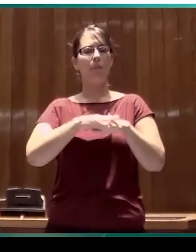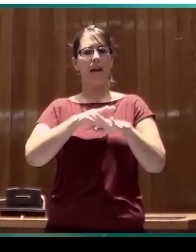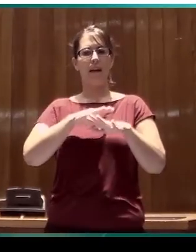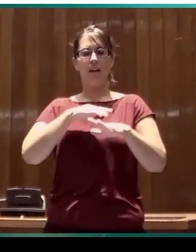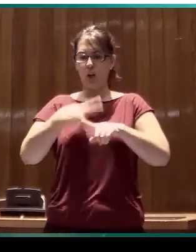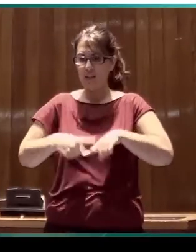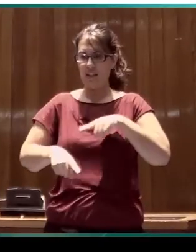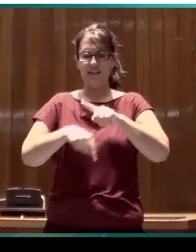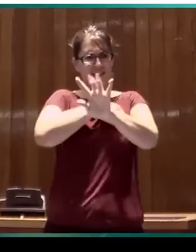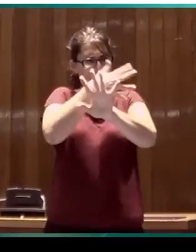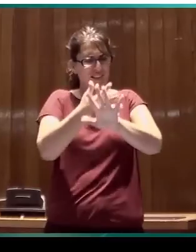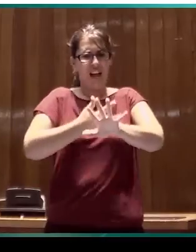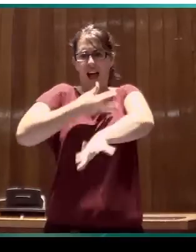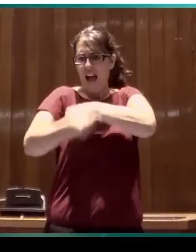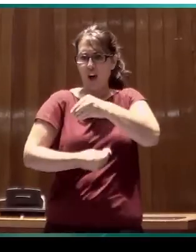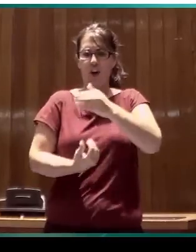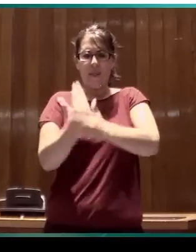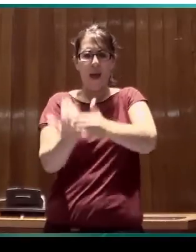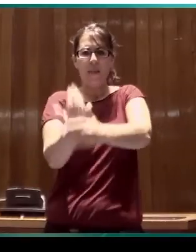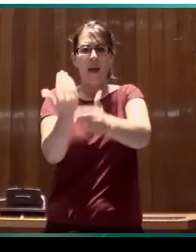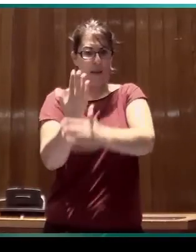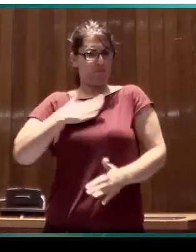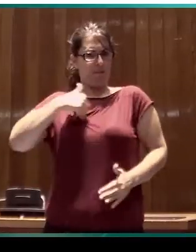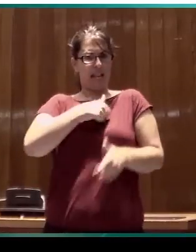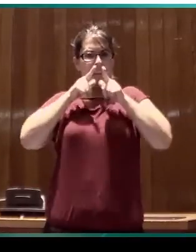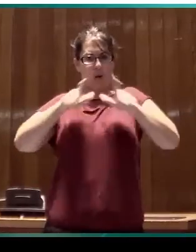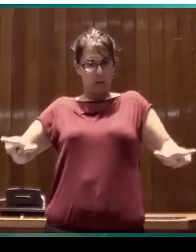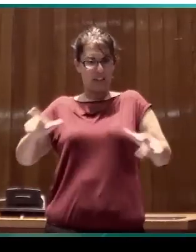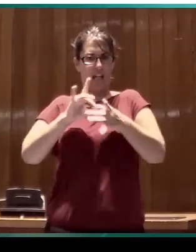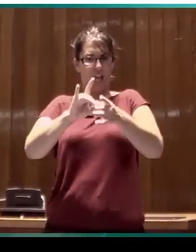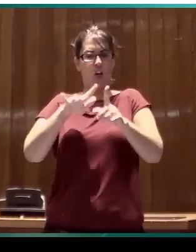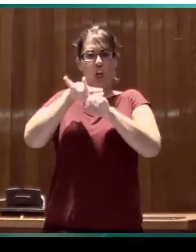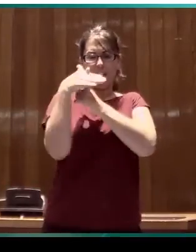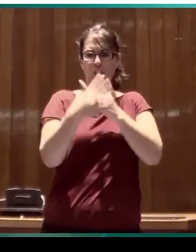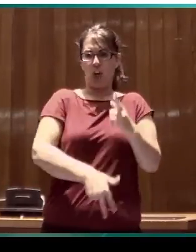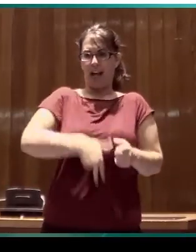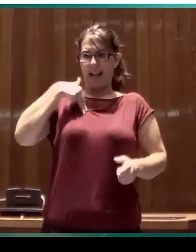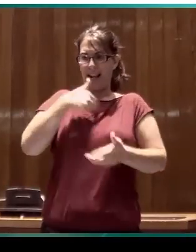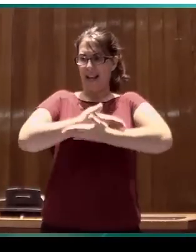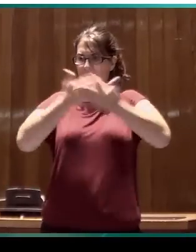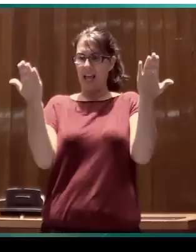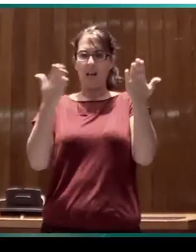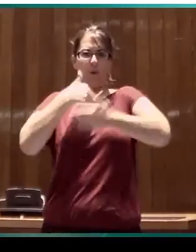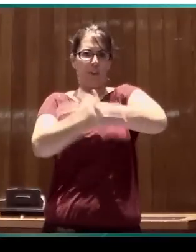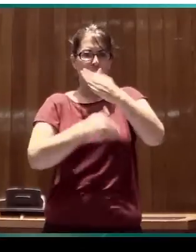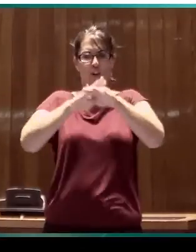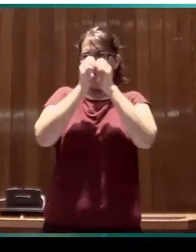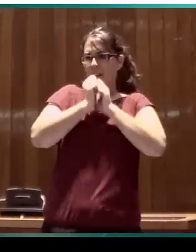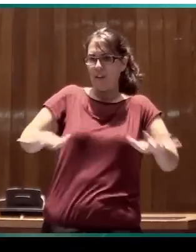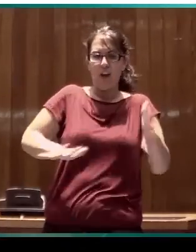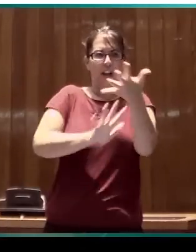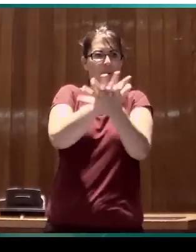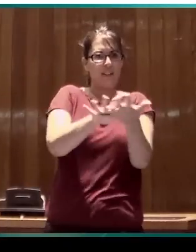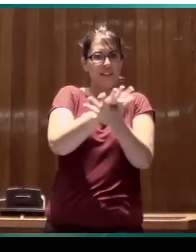haciendo en nuestro día a día como lingüistas inmersos en este contexto más general del proceso de normalización de las lenguas de signos